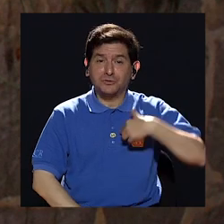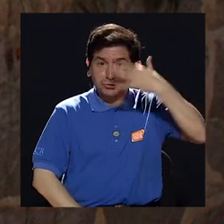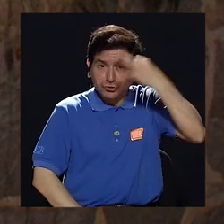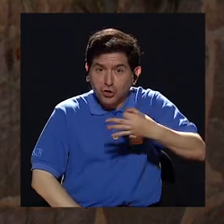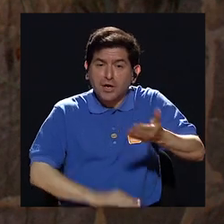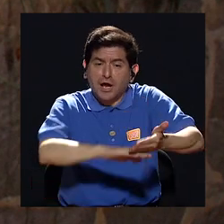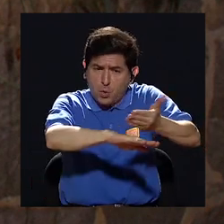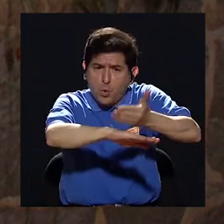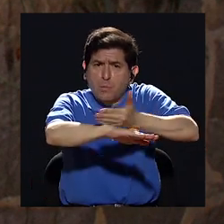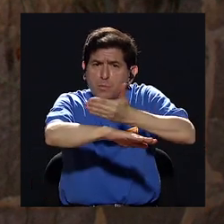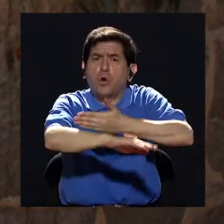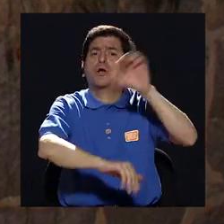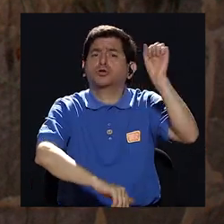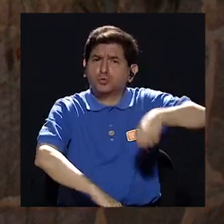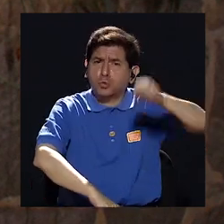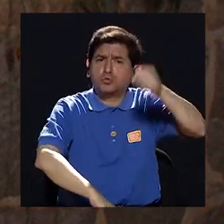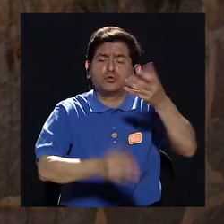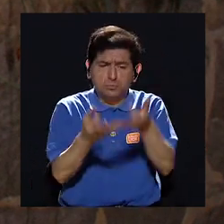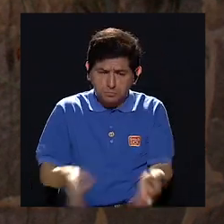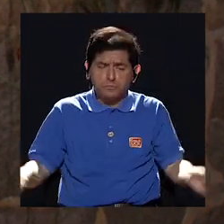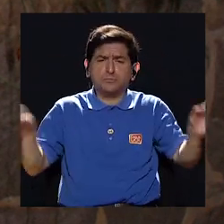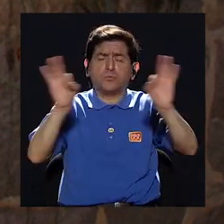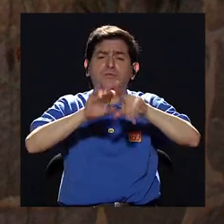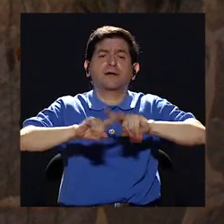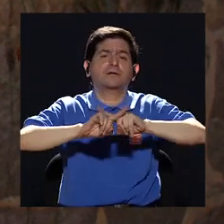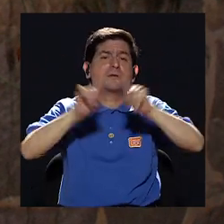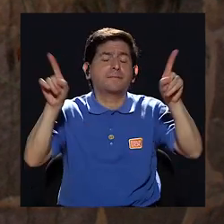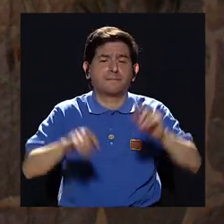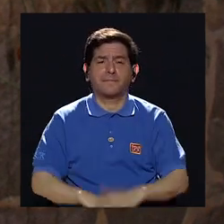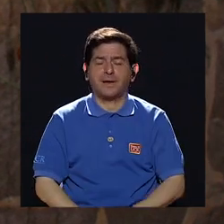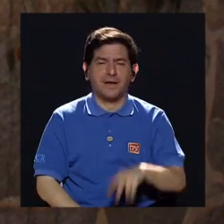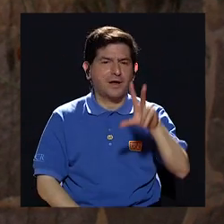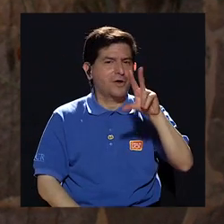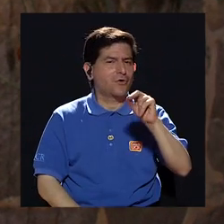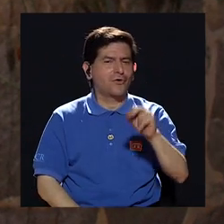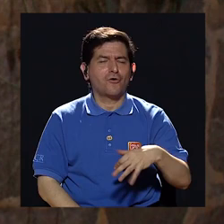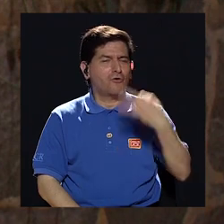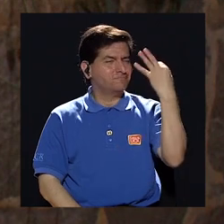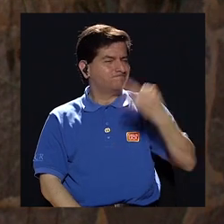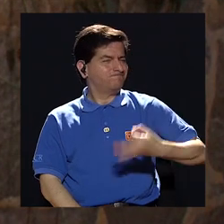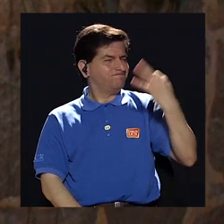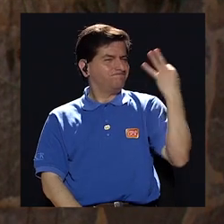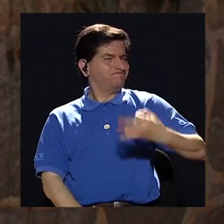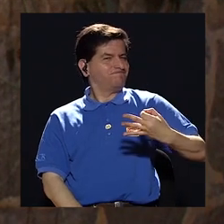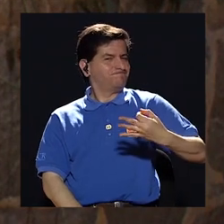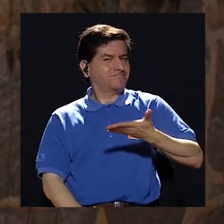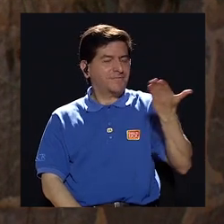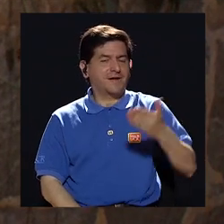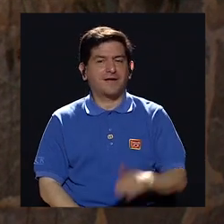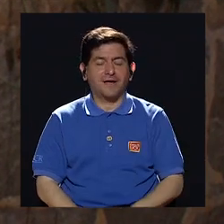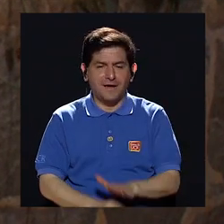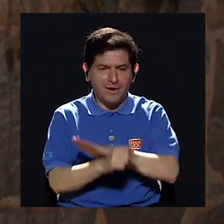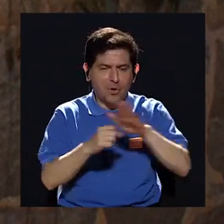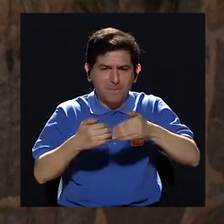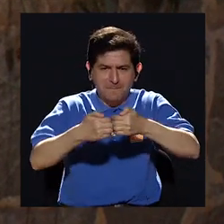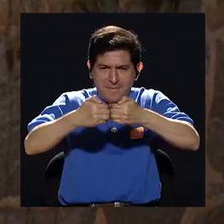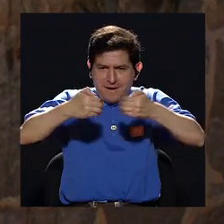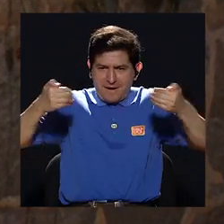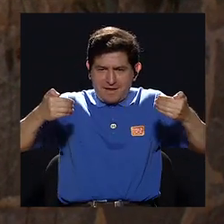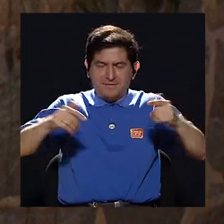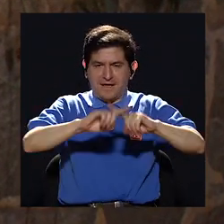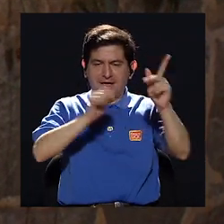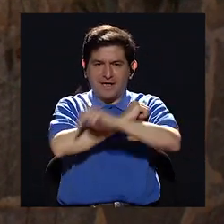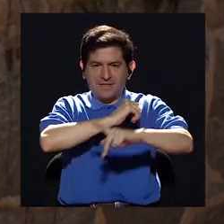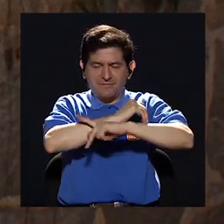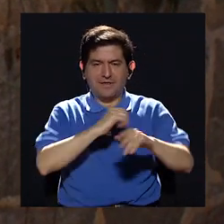hay avances importantes pero todavía no se ha consolidado por ejemplo la plena separación en muchos